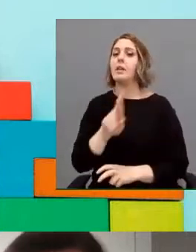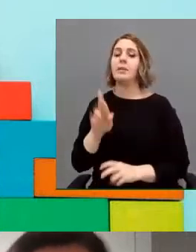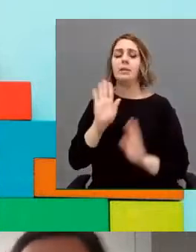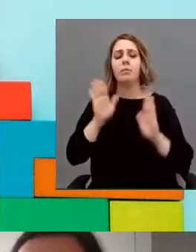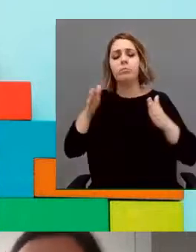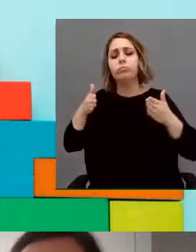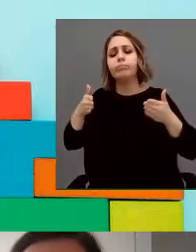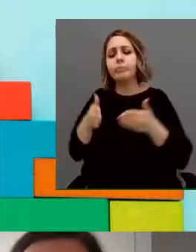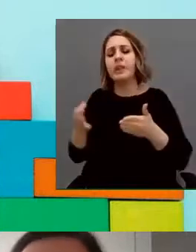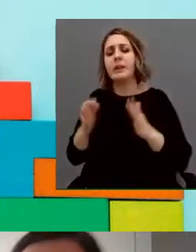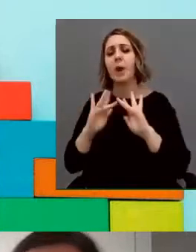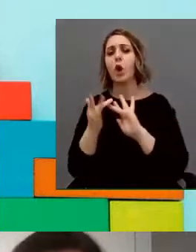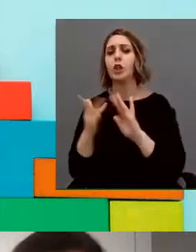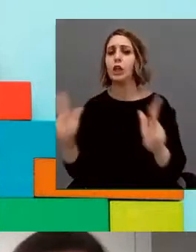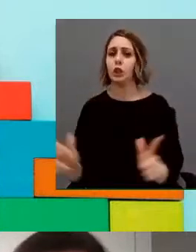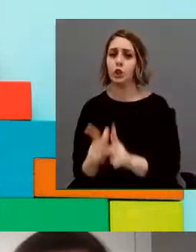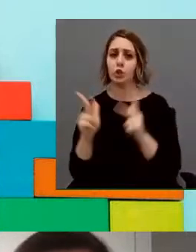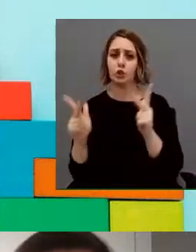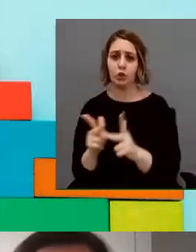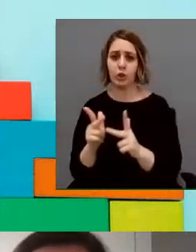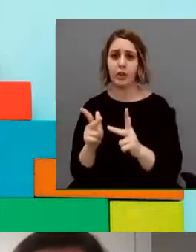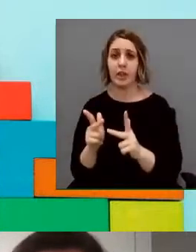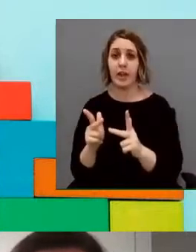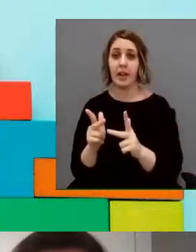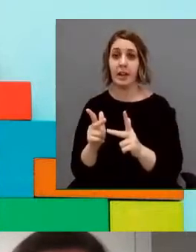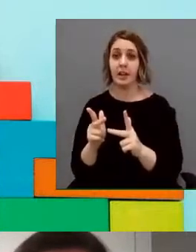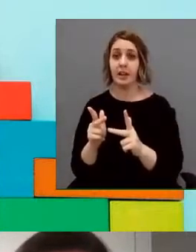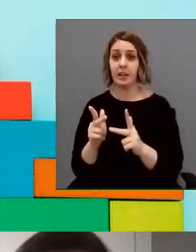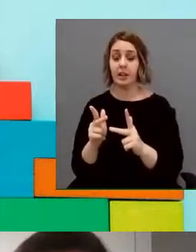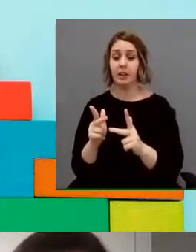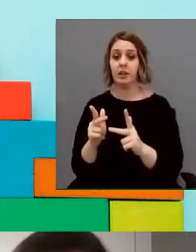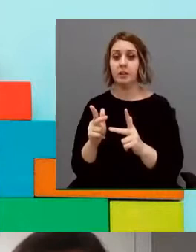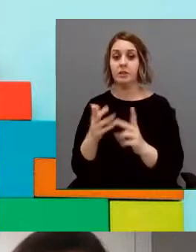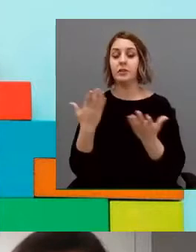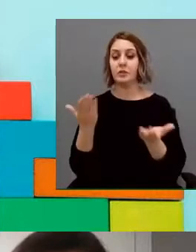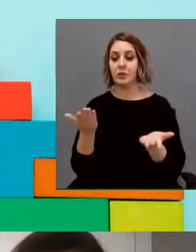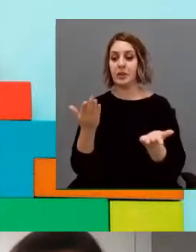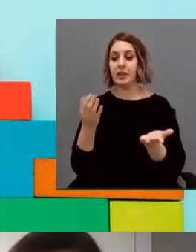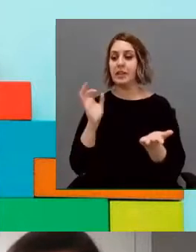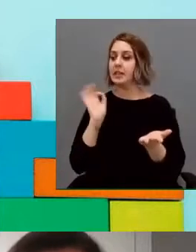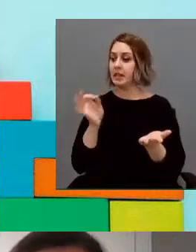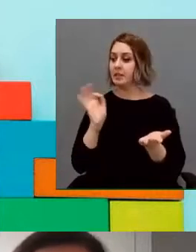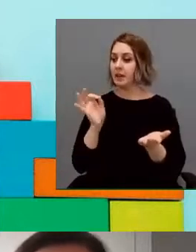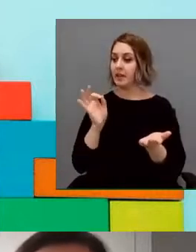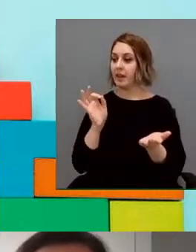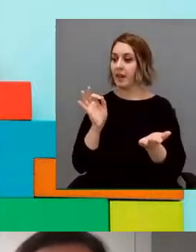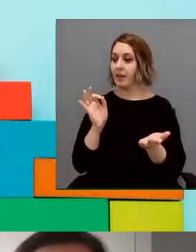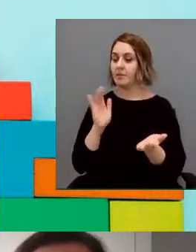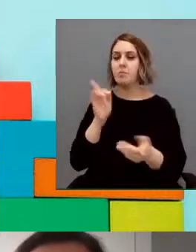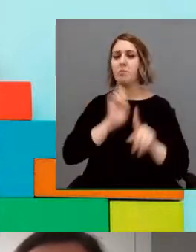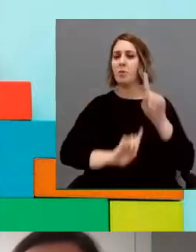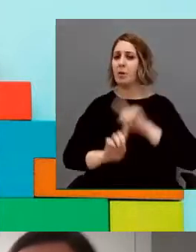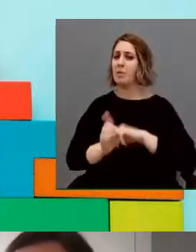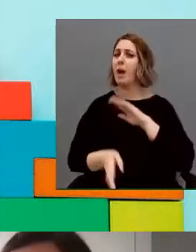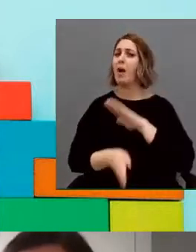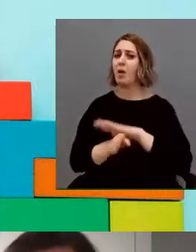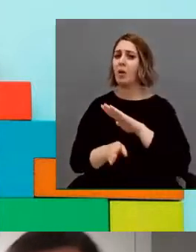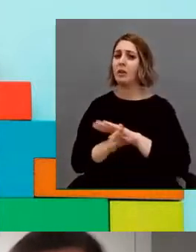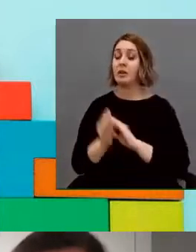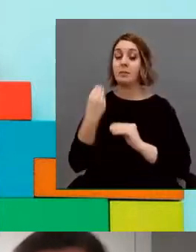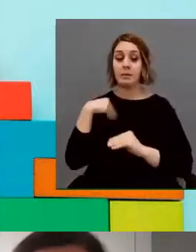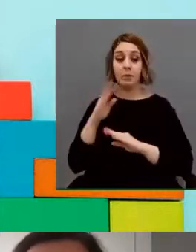donde yo por experiencia estoy viendo que siguen presentando muchas dificultades. A pesar de que